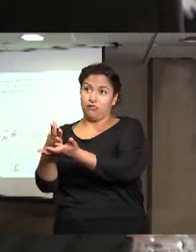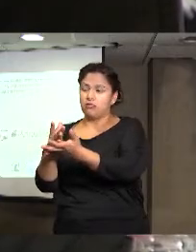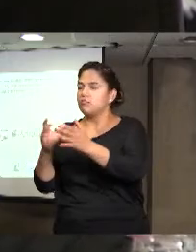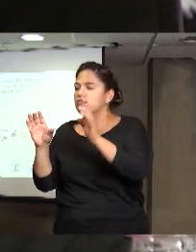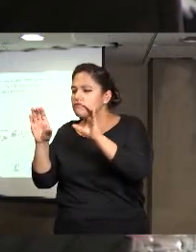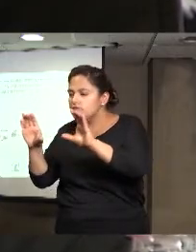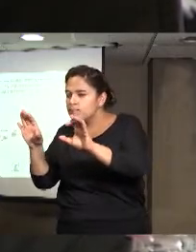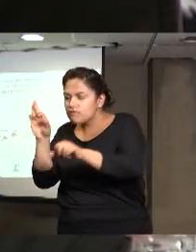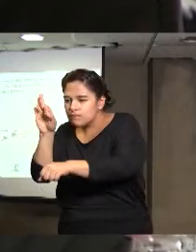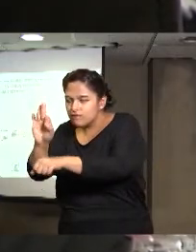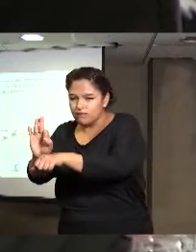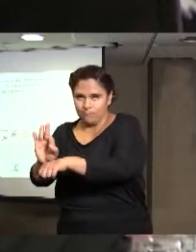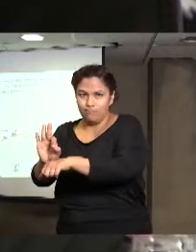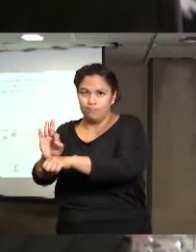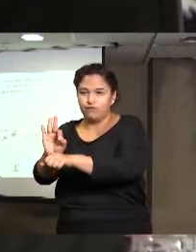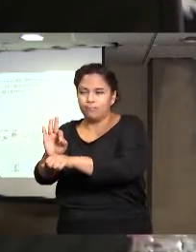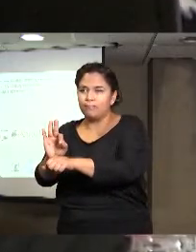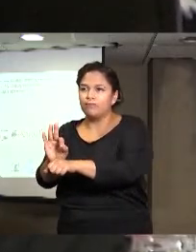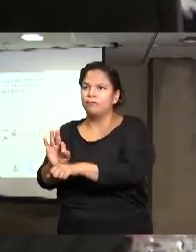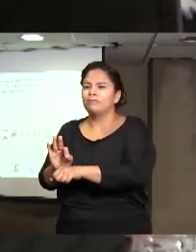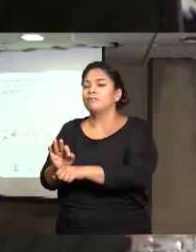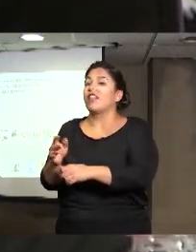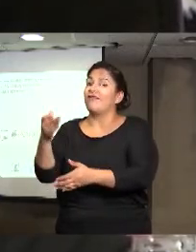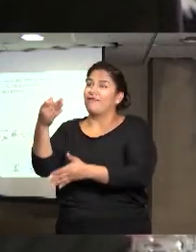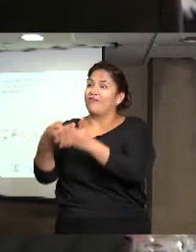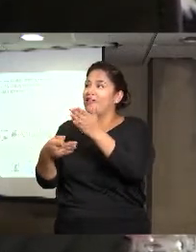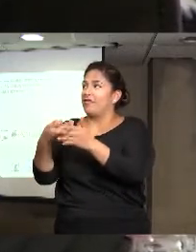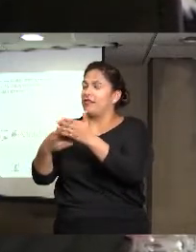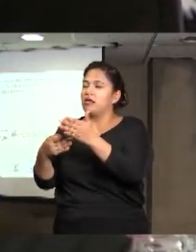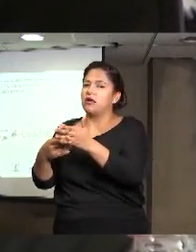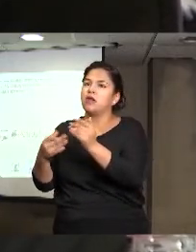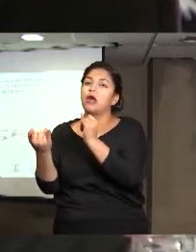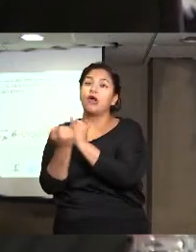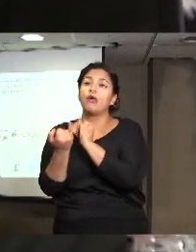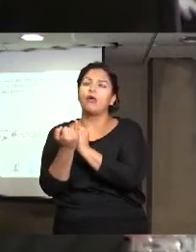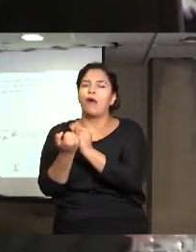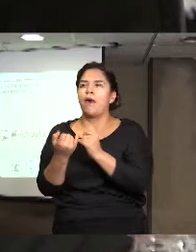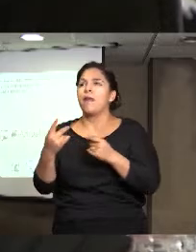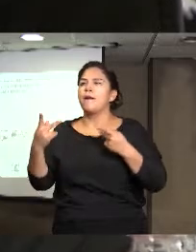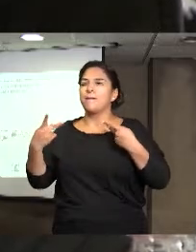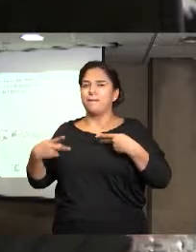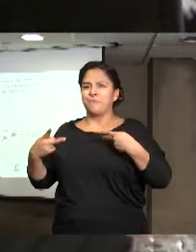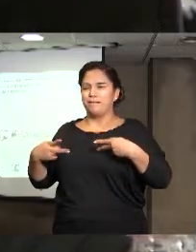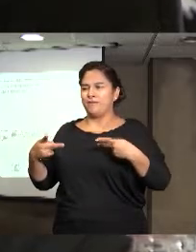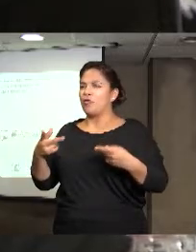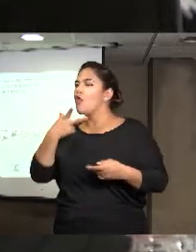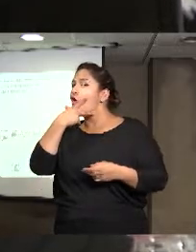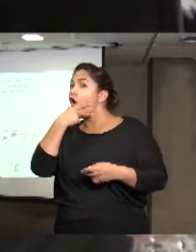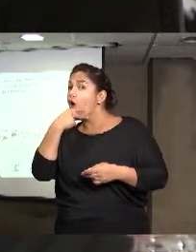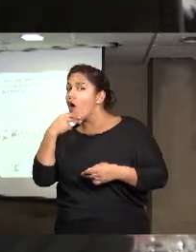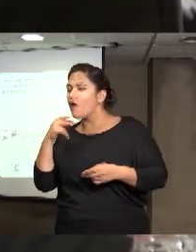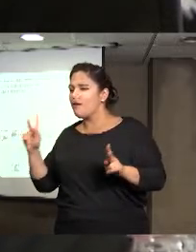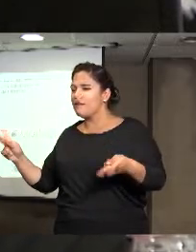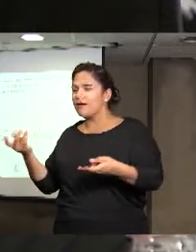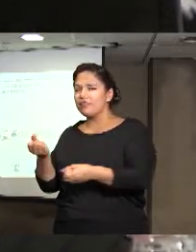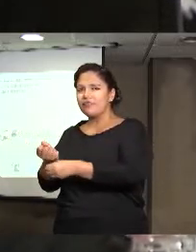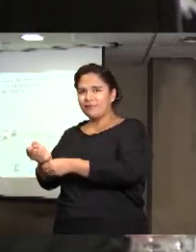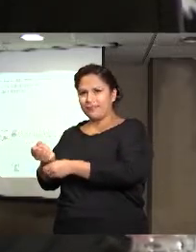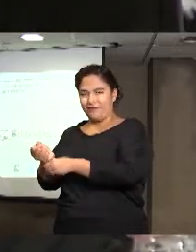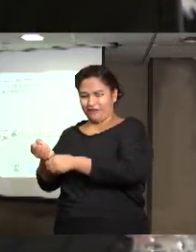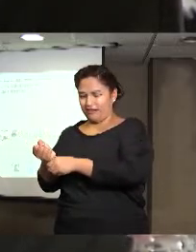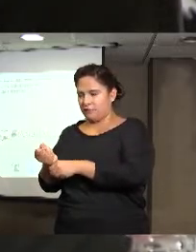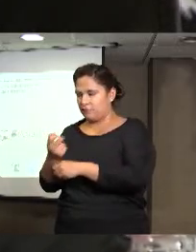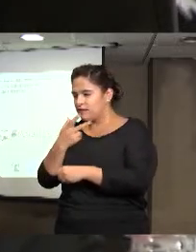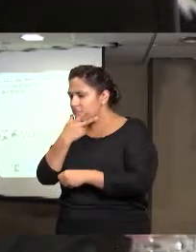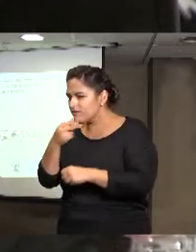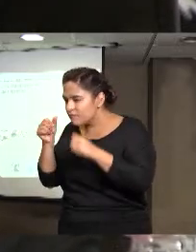limitaciones que se tienen es esta. Y la otra es la atención a hombres, a varones. Es decir, muchas veces las autoridades no